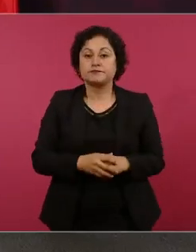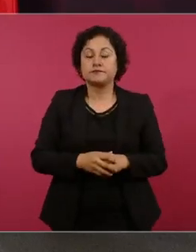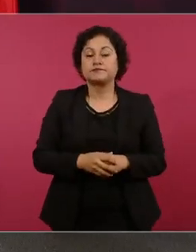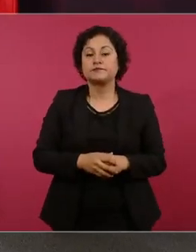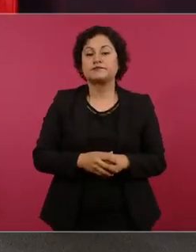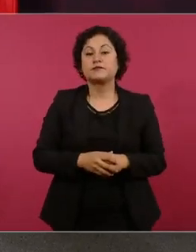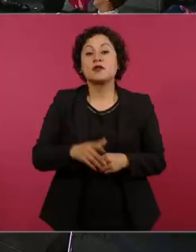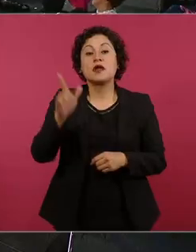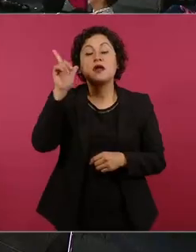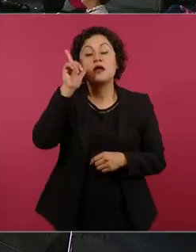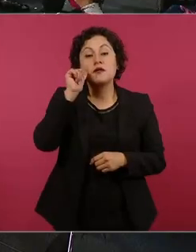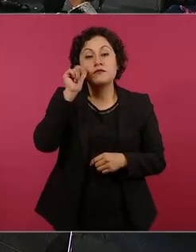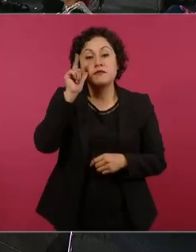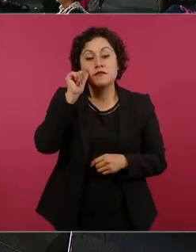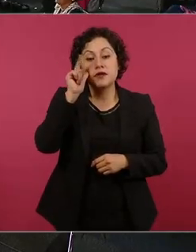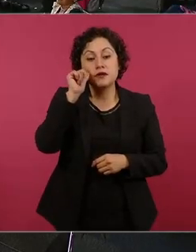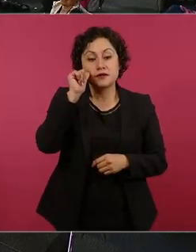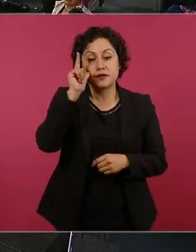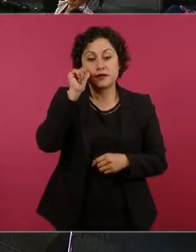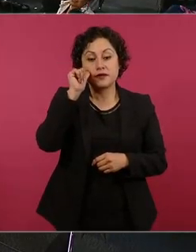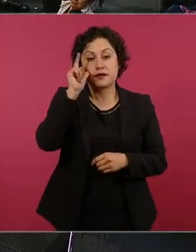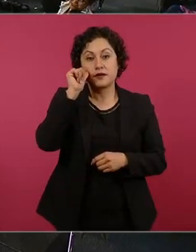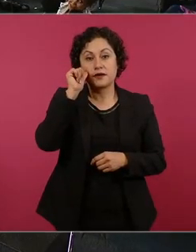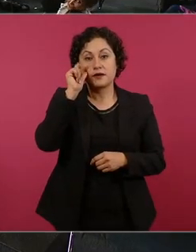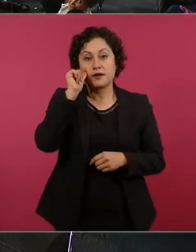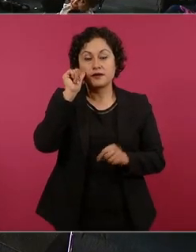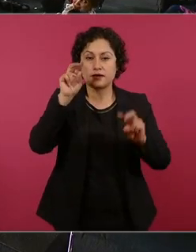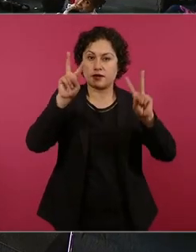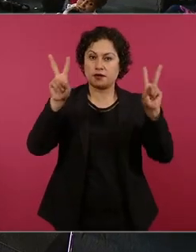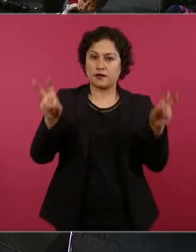tenemos este seguridad